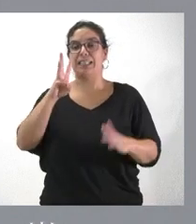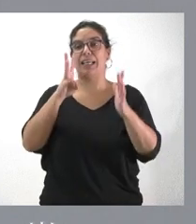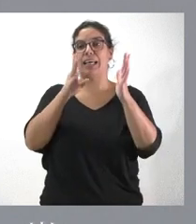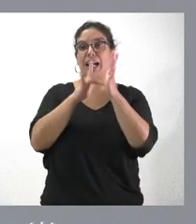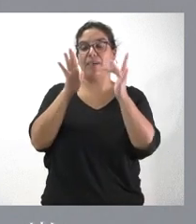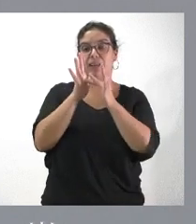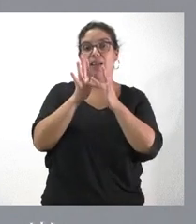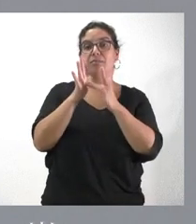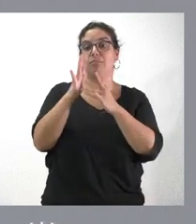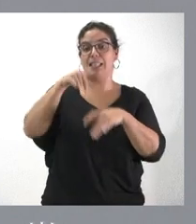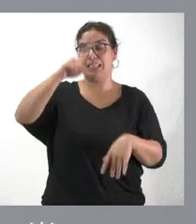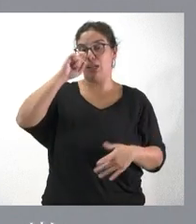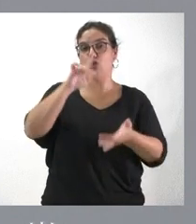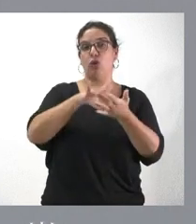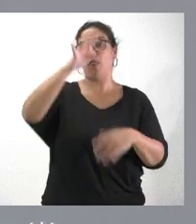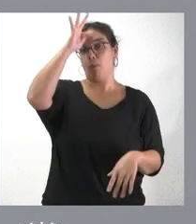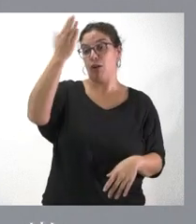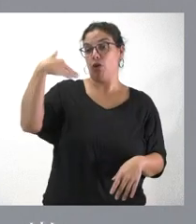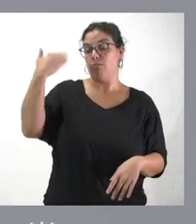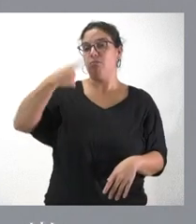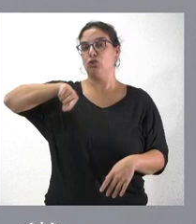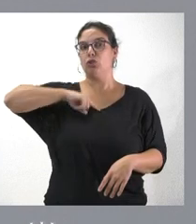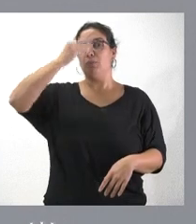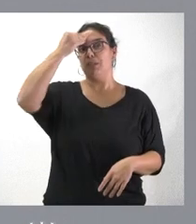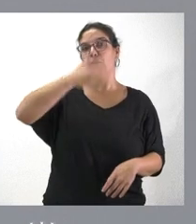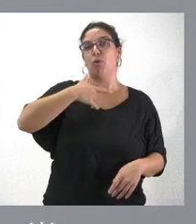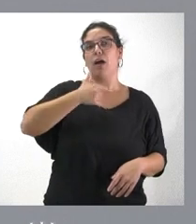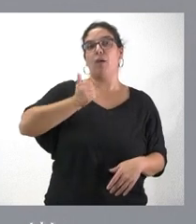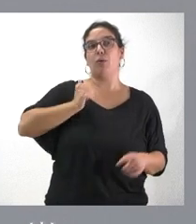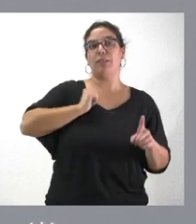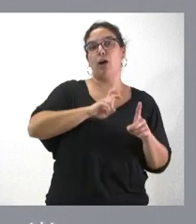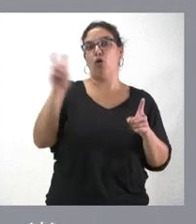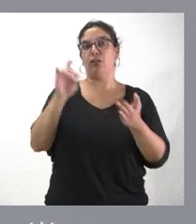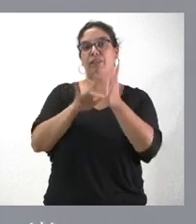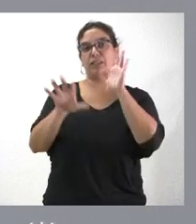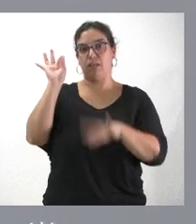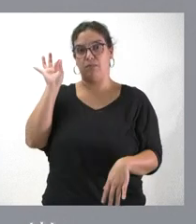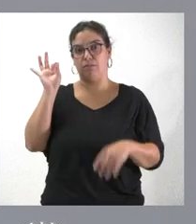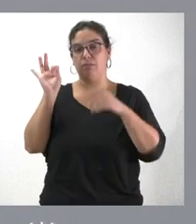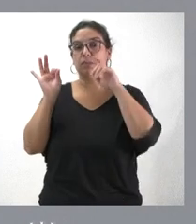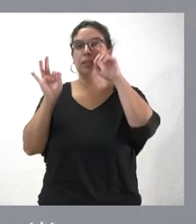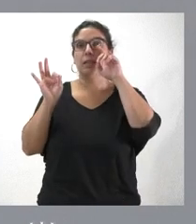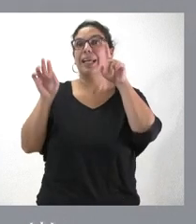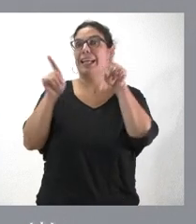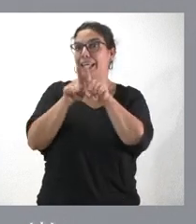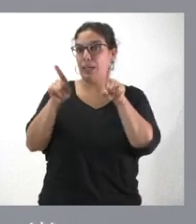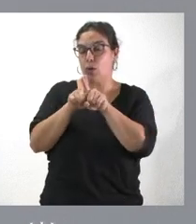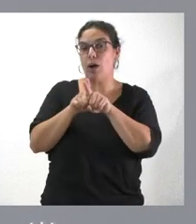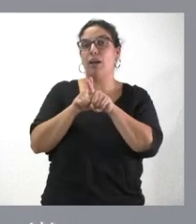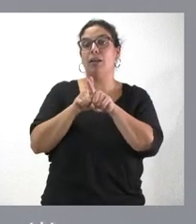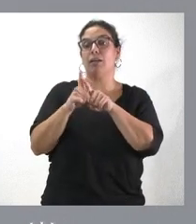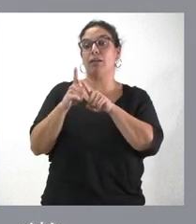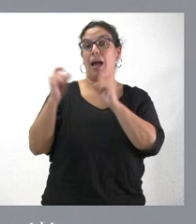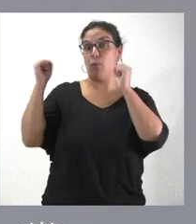En aquel momento decidimos que pudiera ser otra fecha distinta. Como anunciamos también, a la vez que aprobamos aquello,